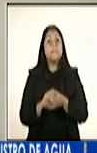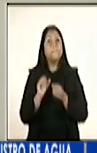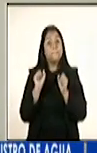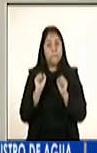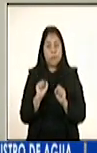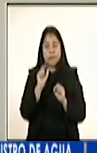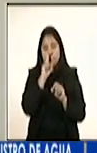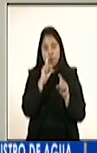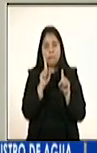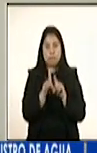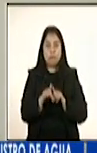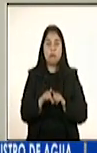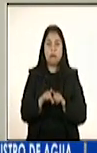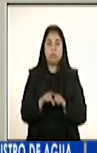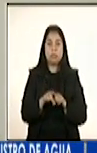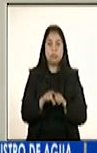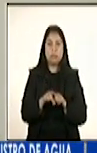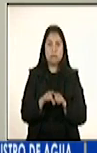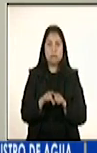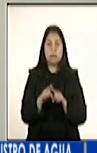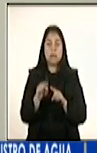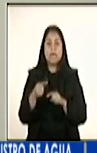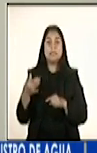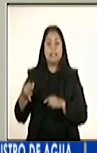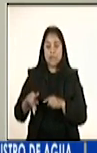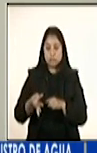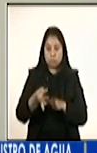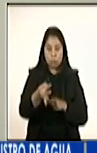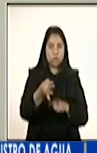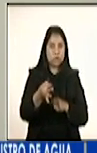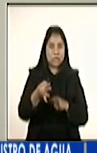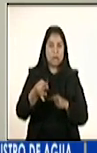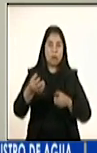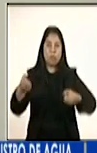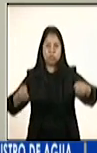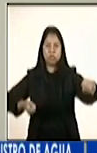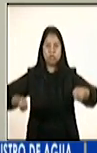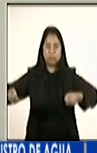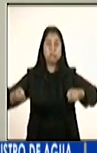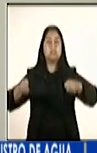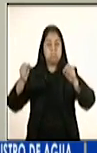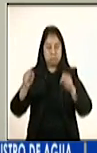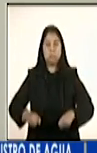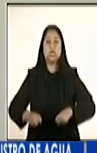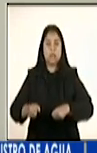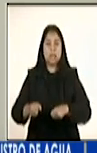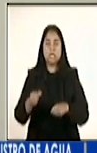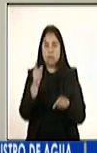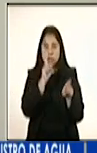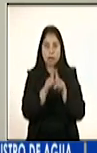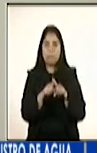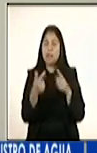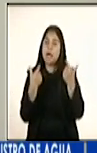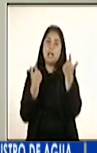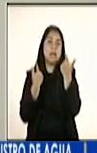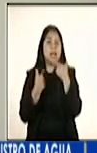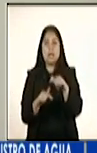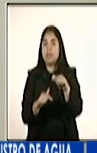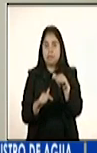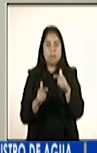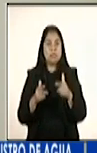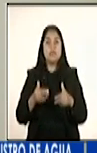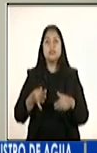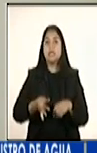también el transporte pesado de carga y se restringe la circulación y tránsito del